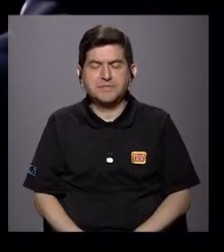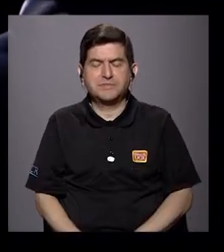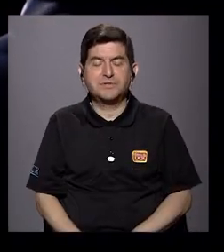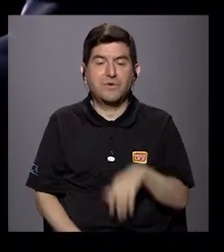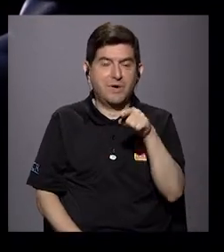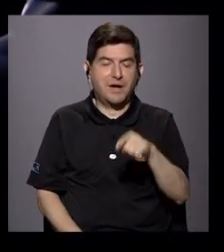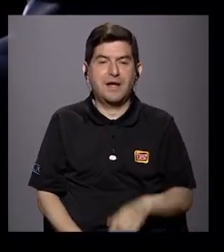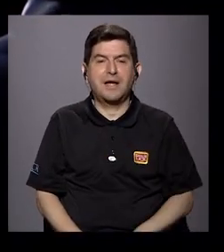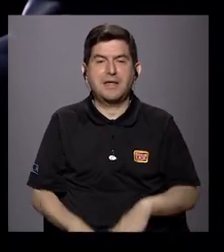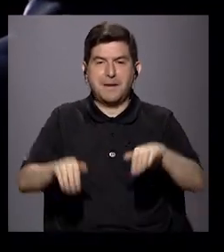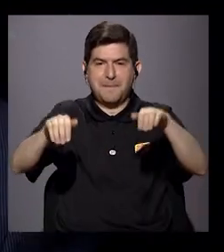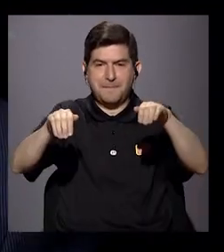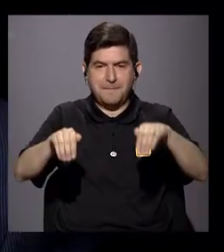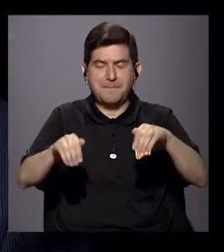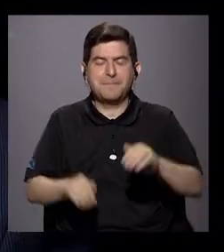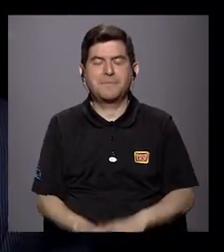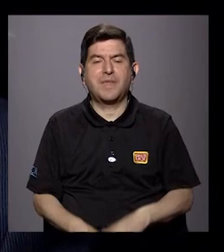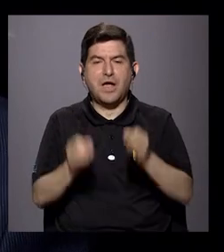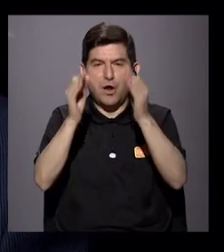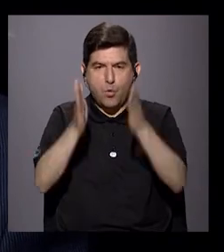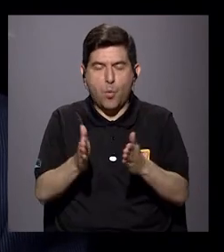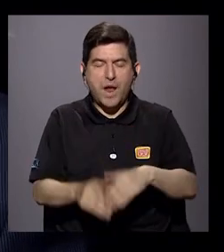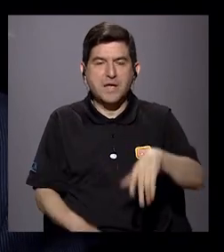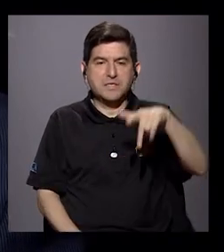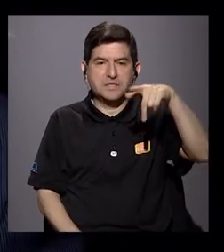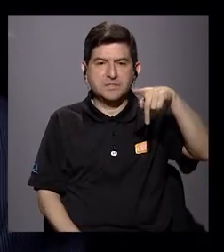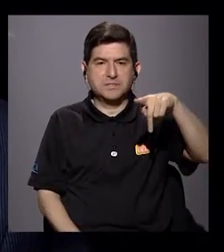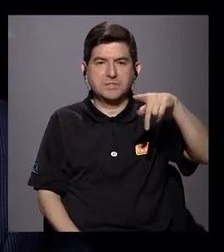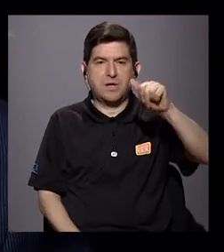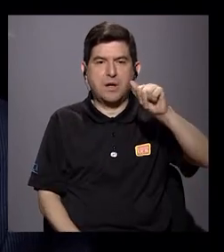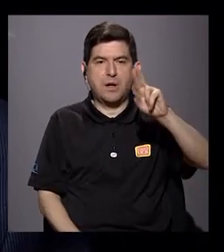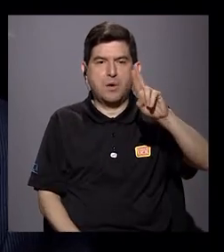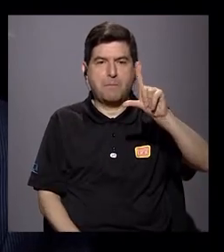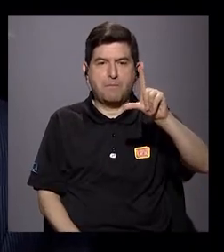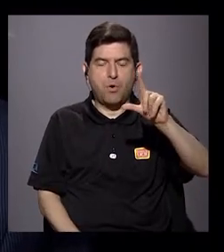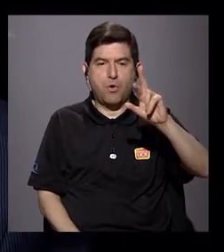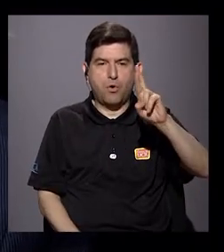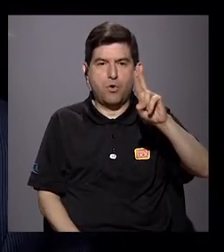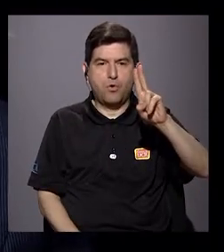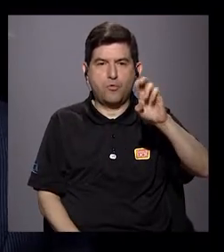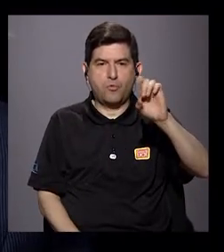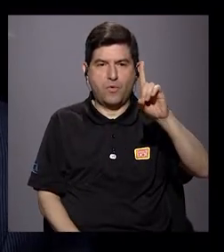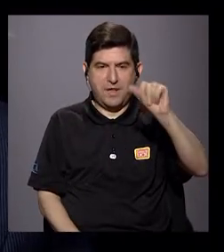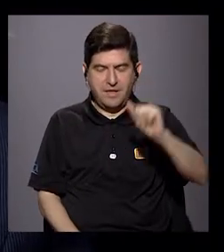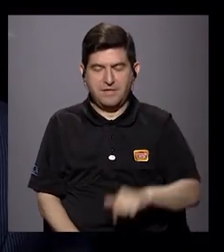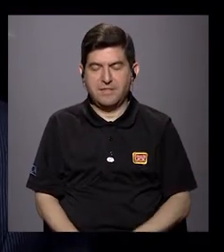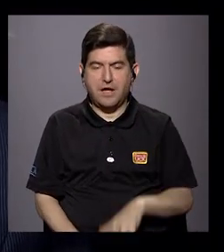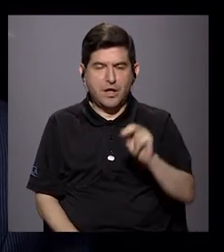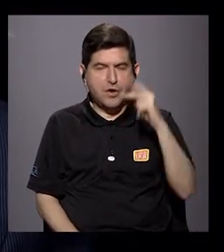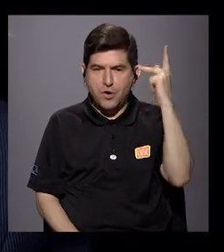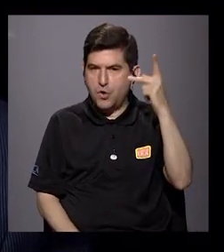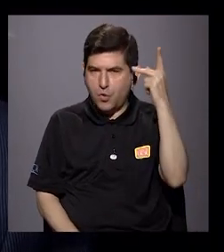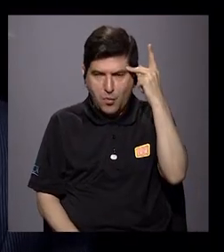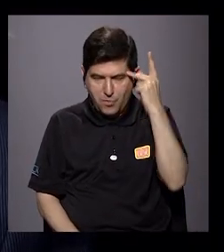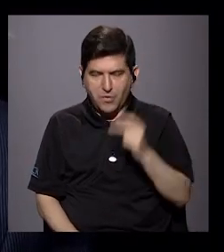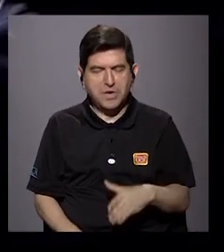magistrado Paul Rueda, ¿verdad? Esto sin, de ningún modo, hacerle política pública a un magistrado, porque